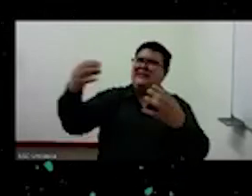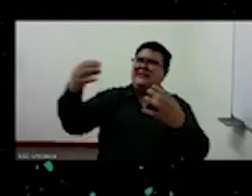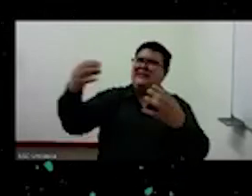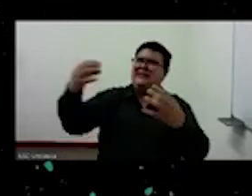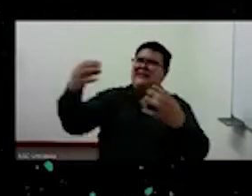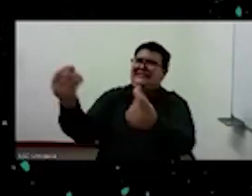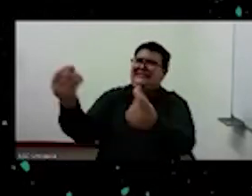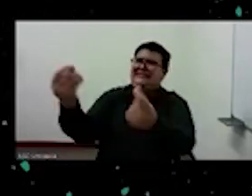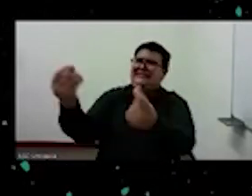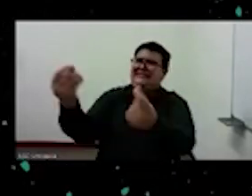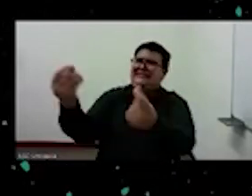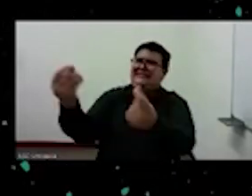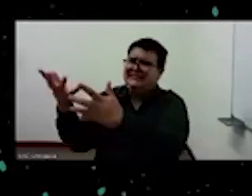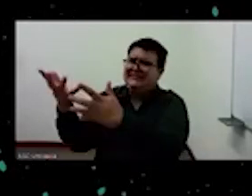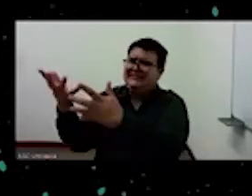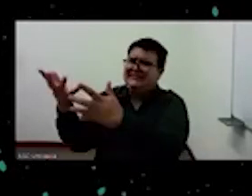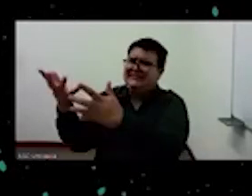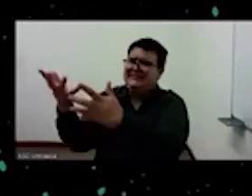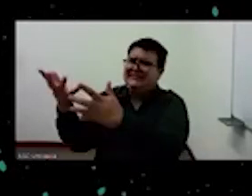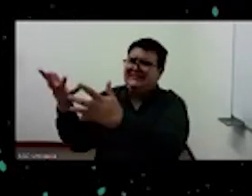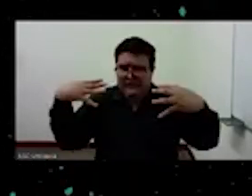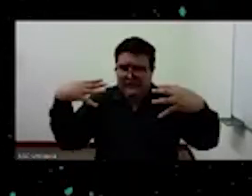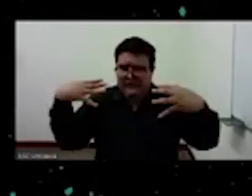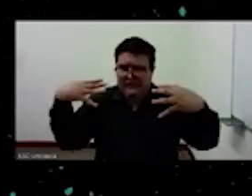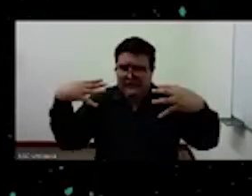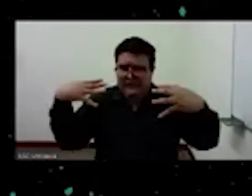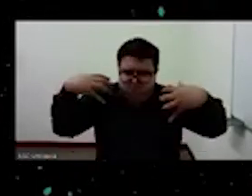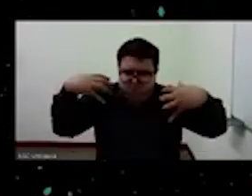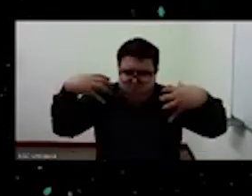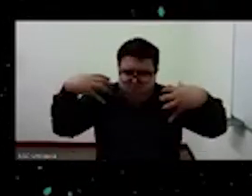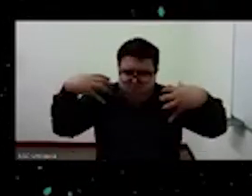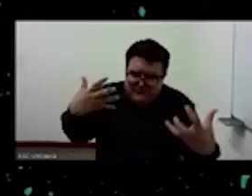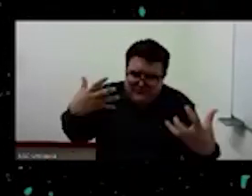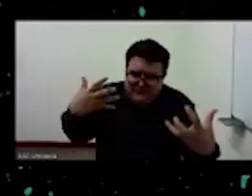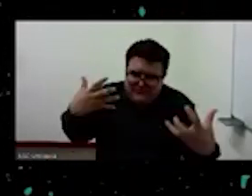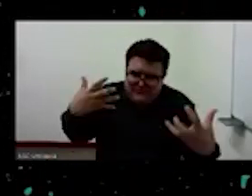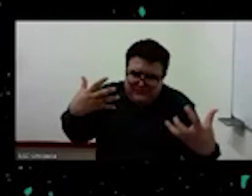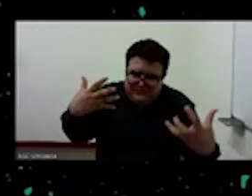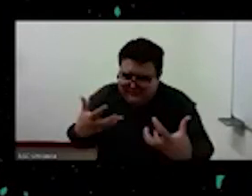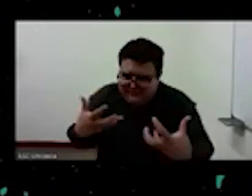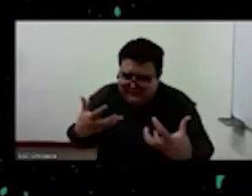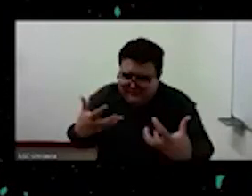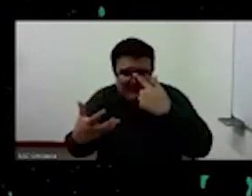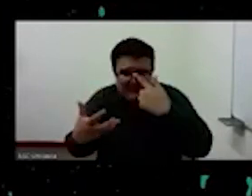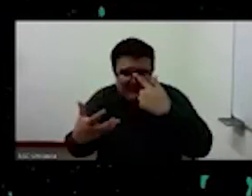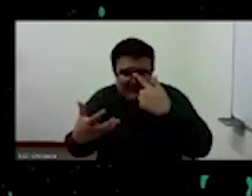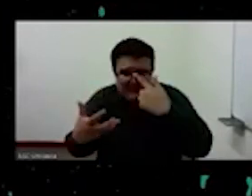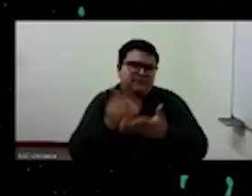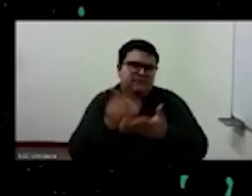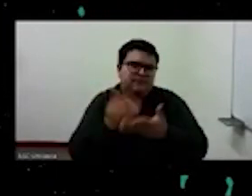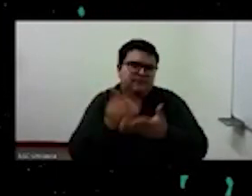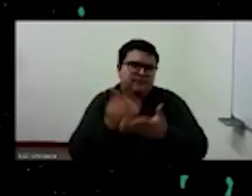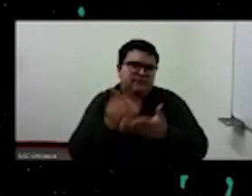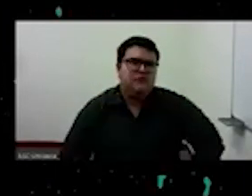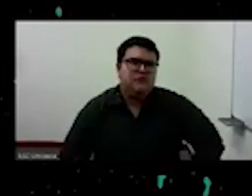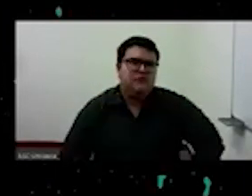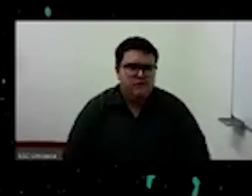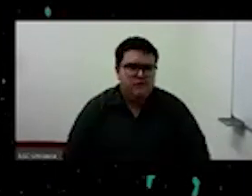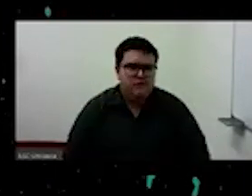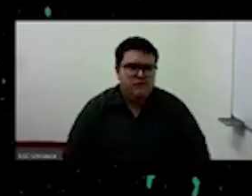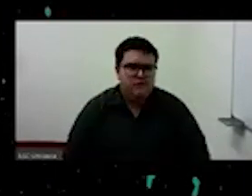compleja cuando la realidad se hace demasiado veloza a este punto